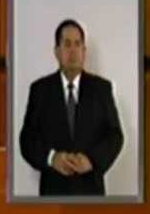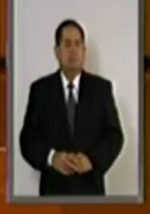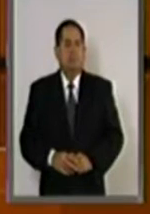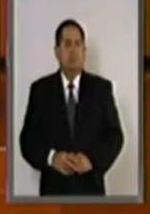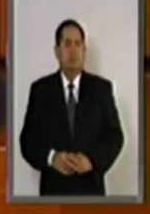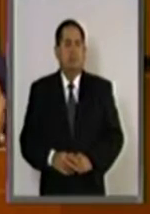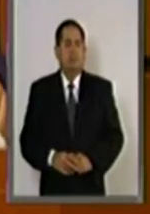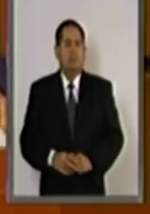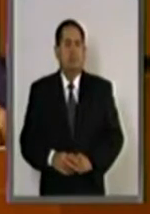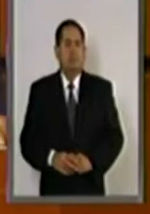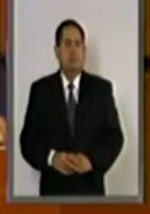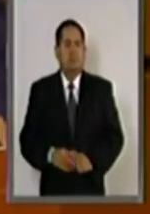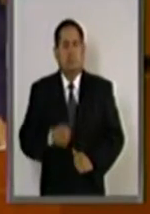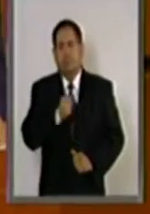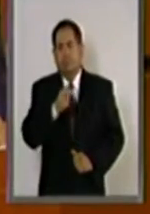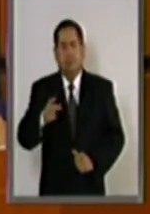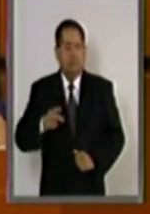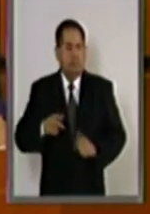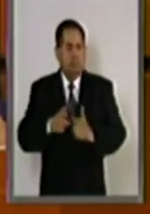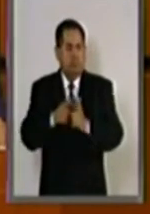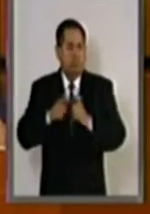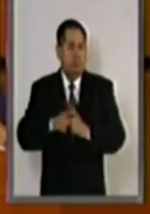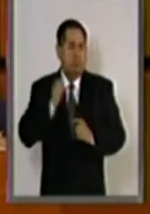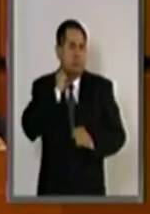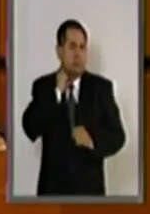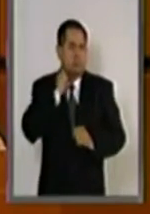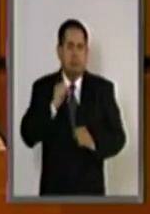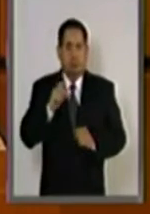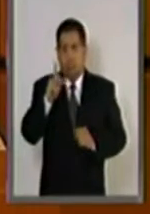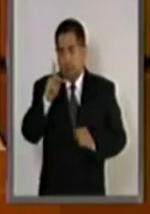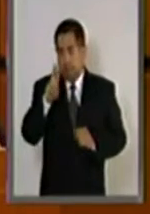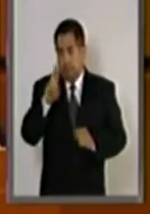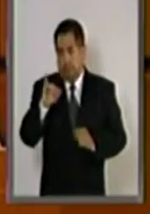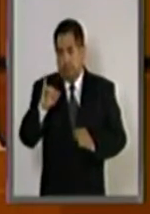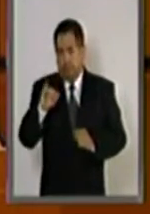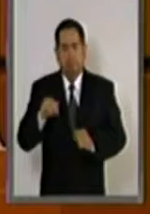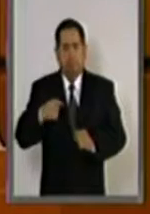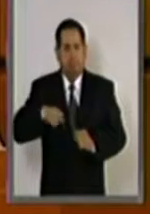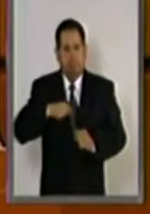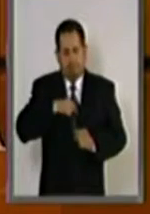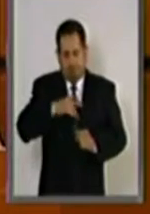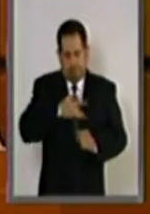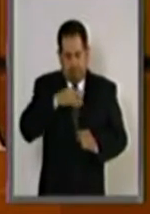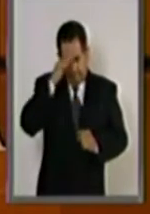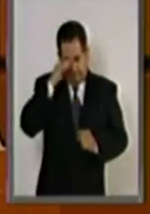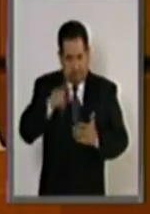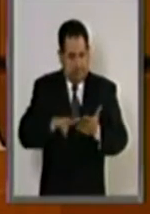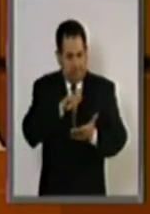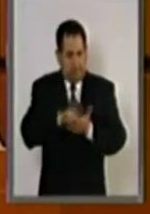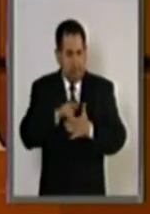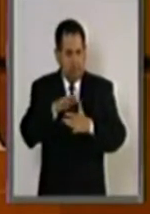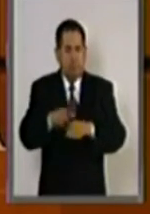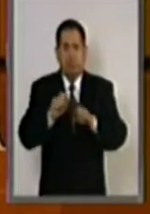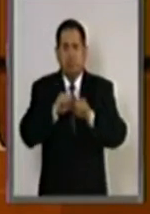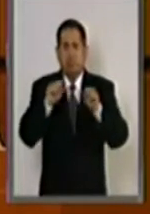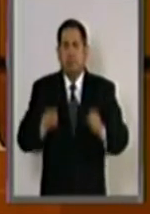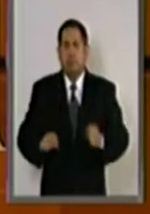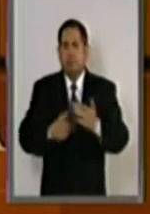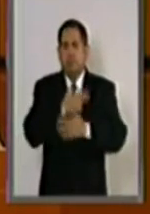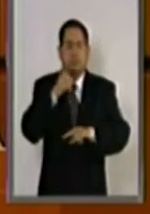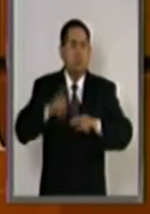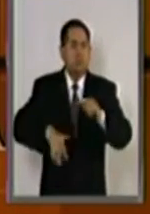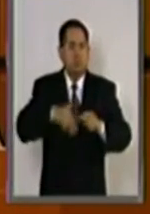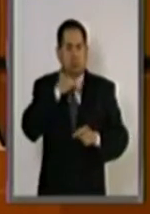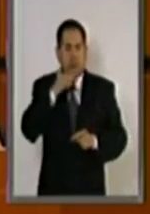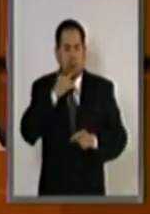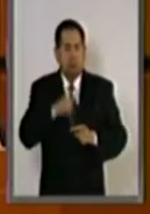Los legisladores del PRI estamos convencidos de que la Ley General del Sistema Nacional Anticorrupción,